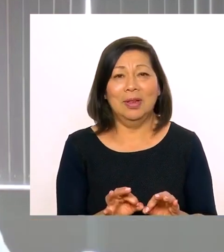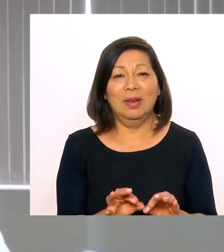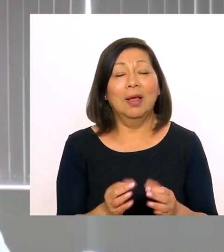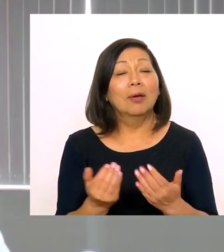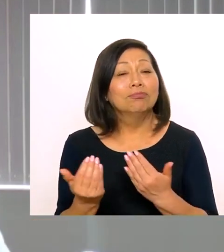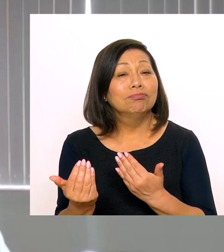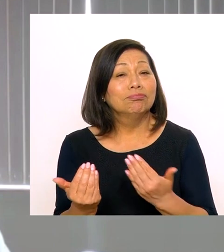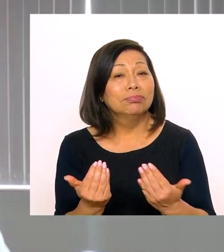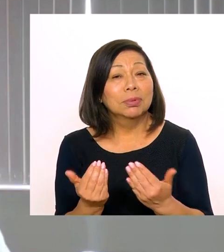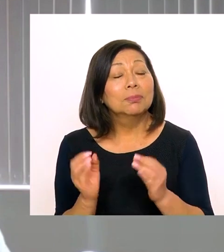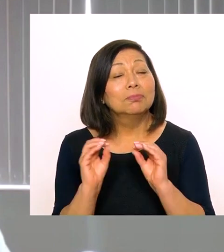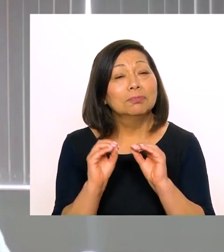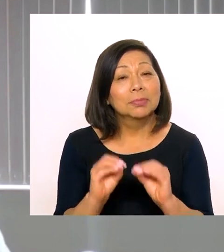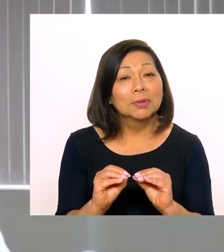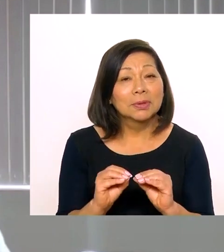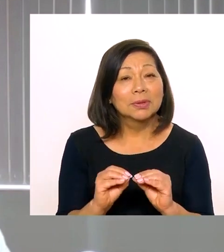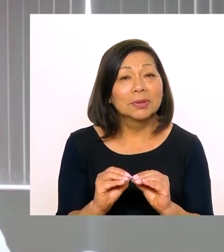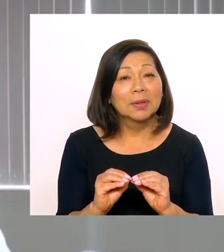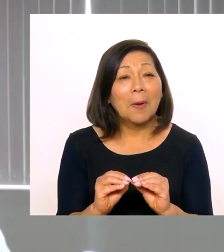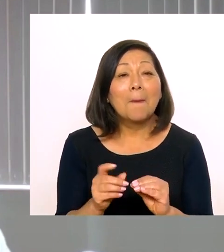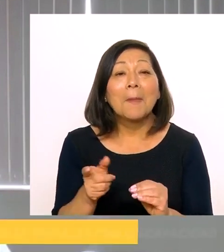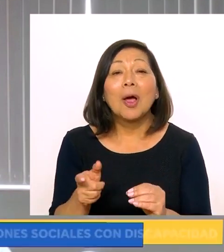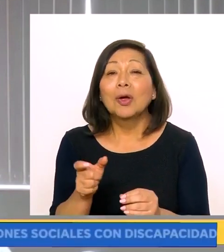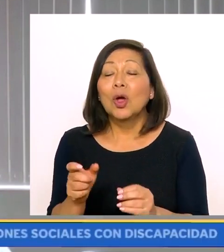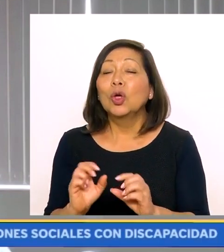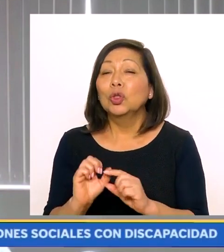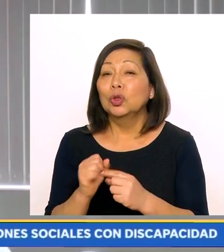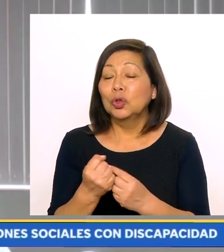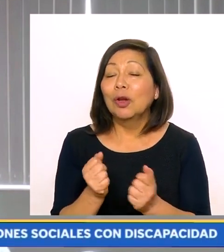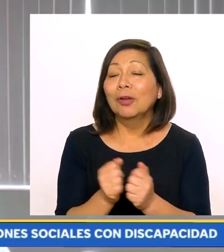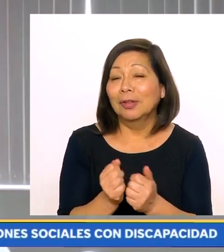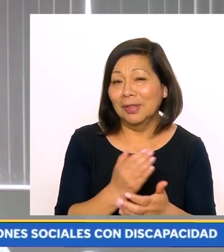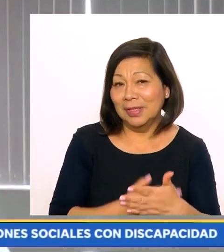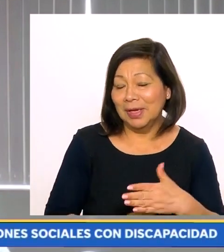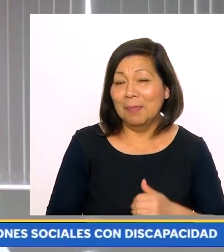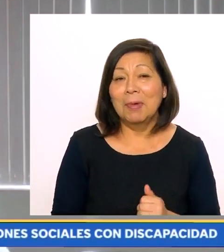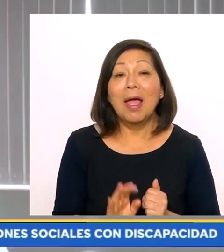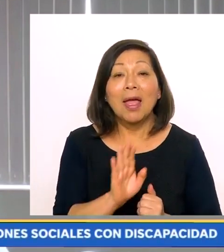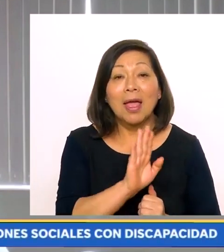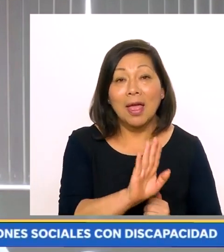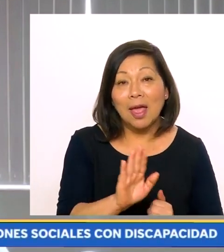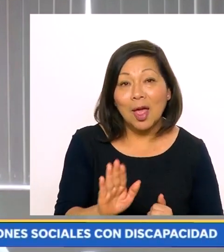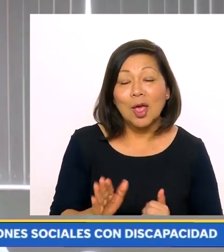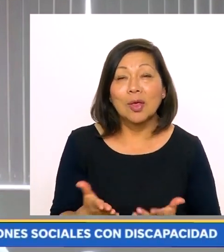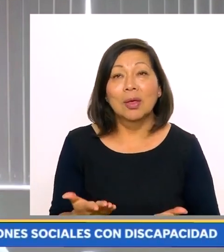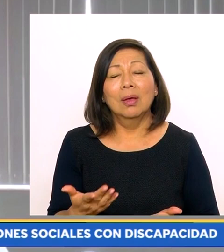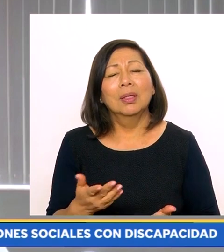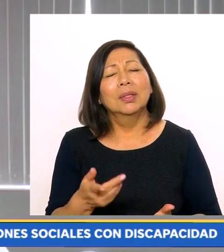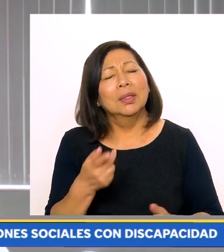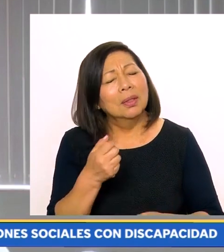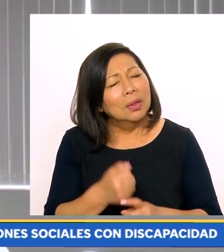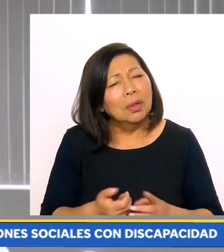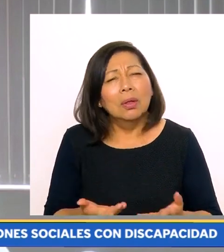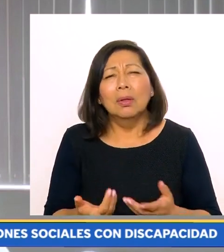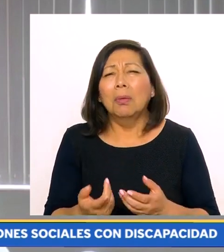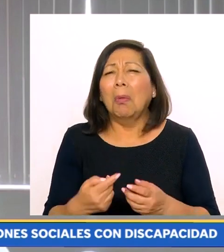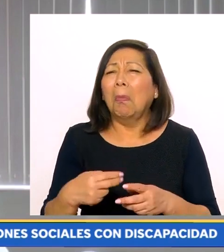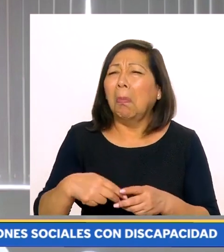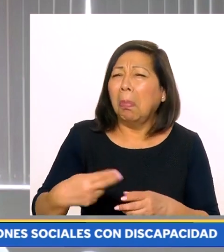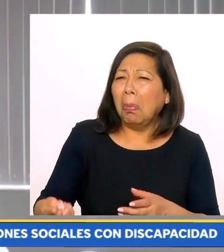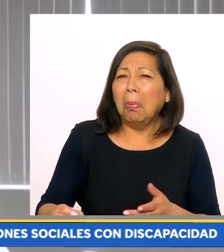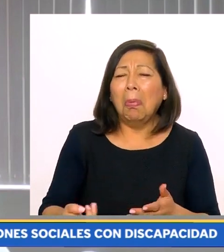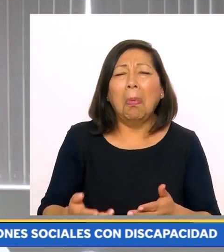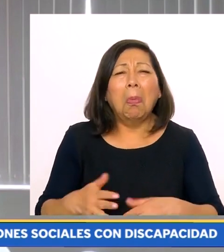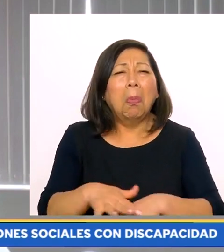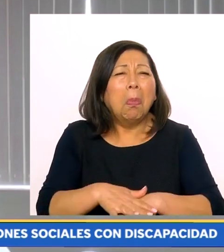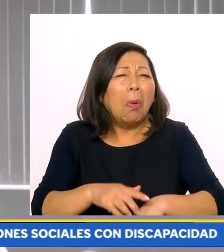digo lo más importante, las alternativas de las propuestas nos las dan las organizaciones sociales con discapacidad. Ellos saben su